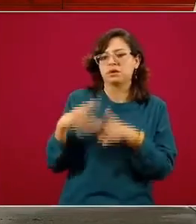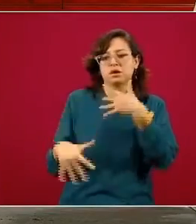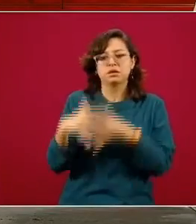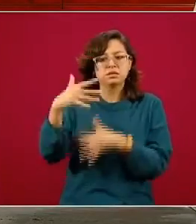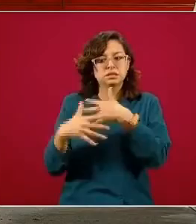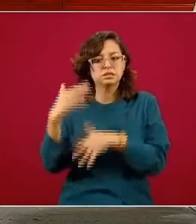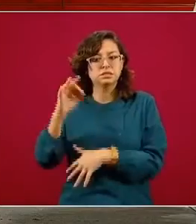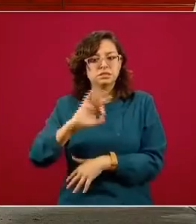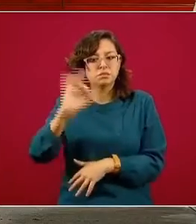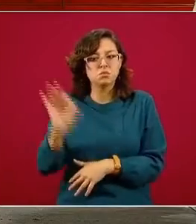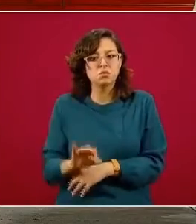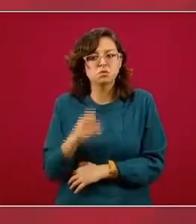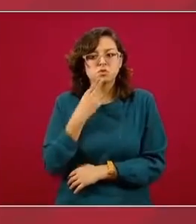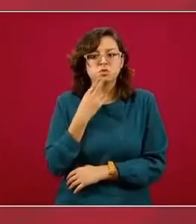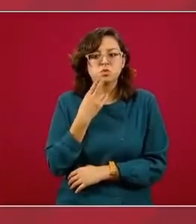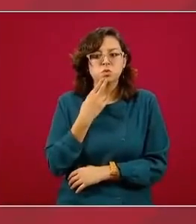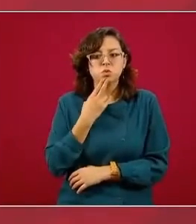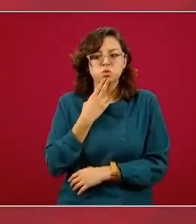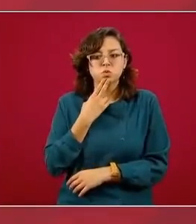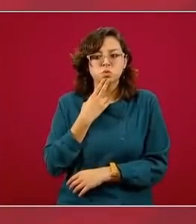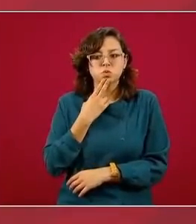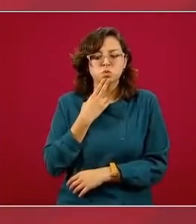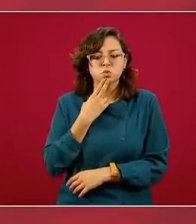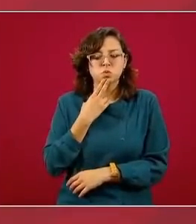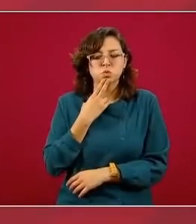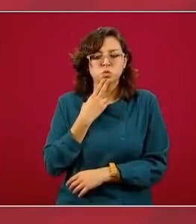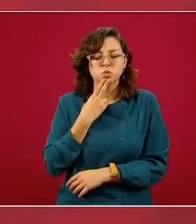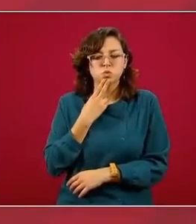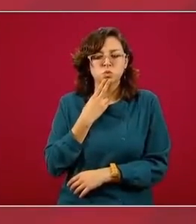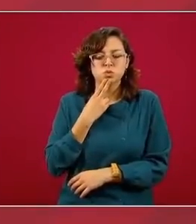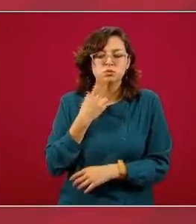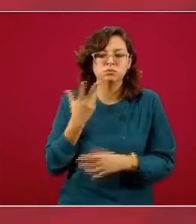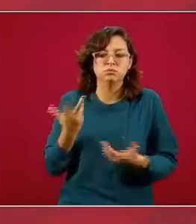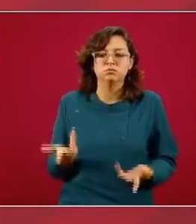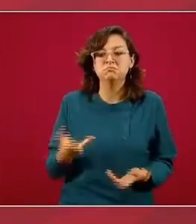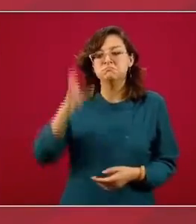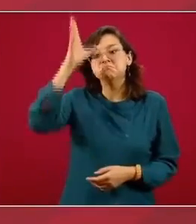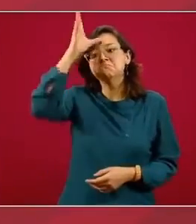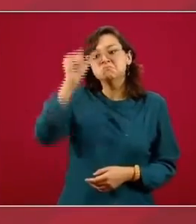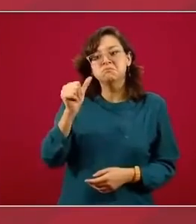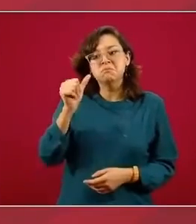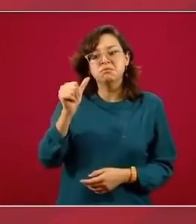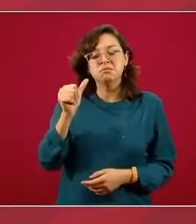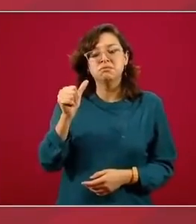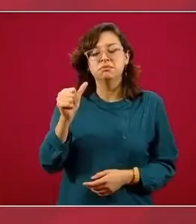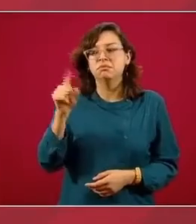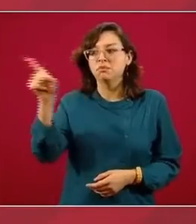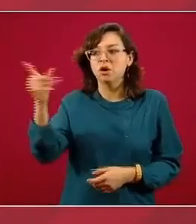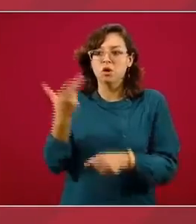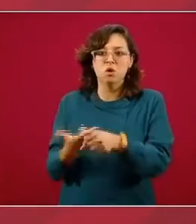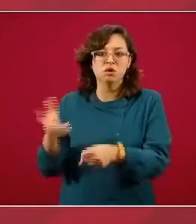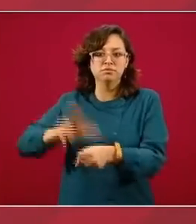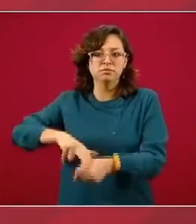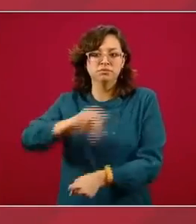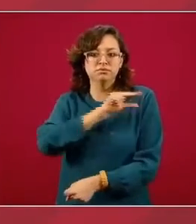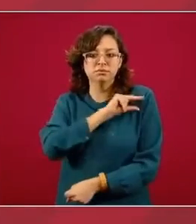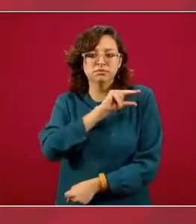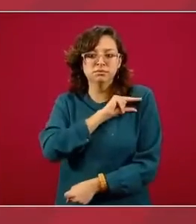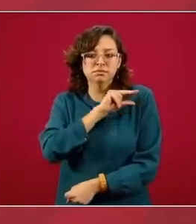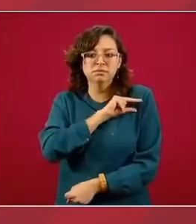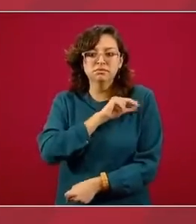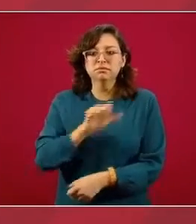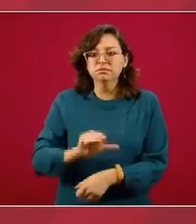15 por ciento de utilización cuando el convenio se estableció para que las personas con